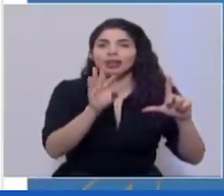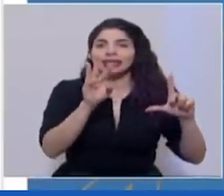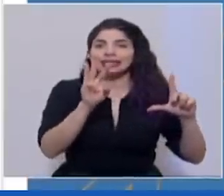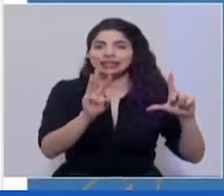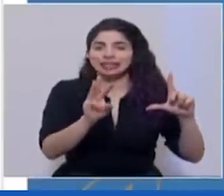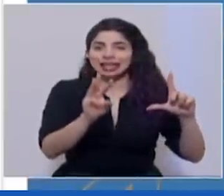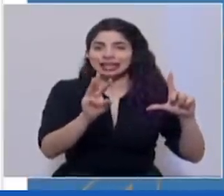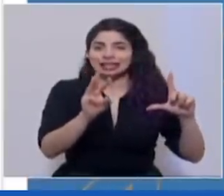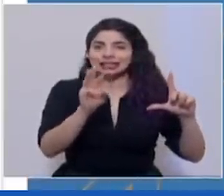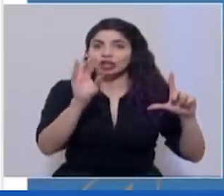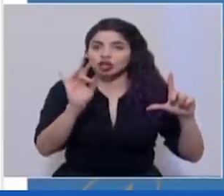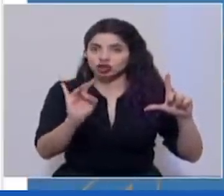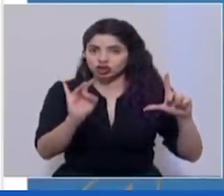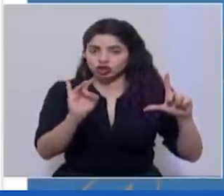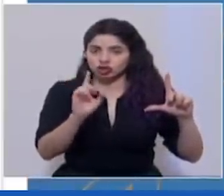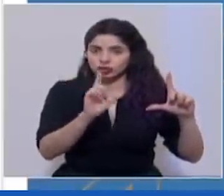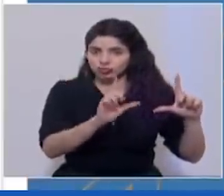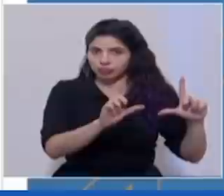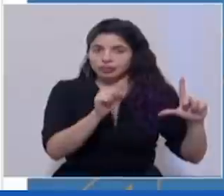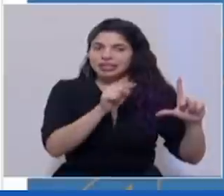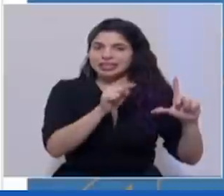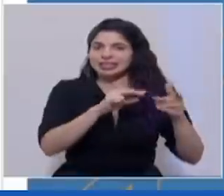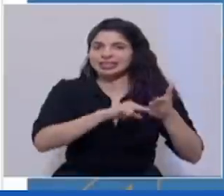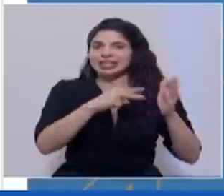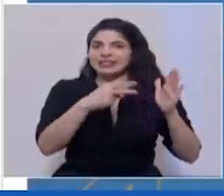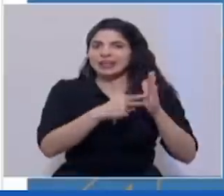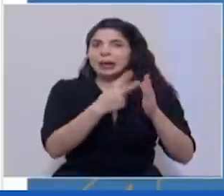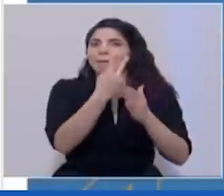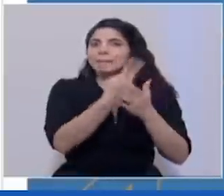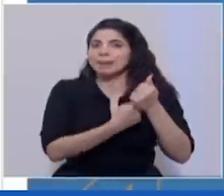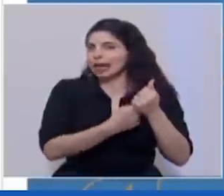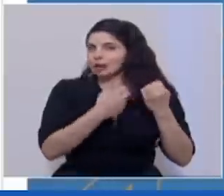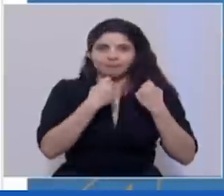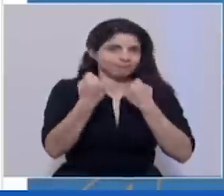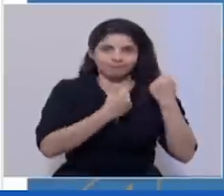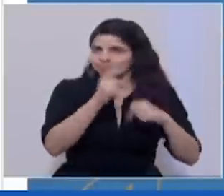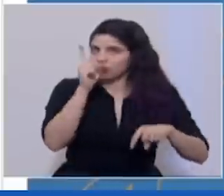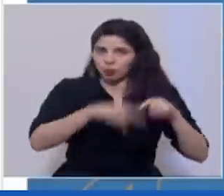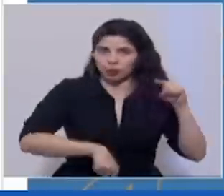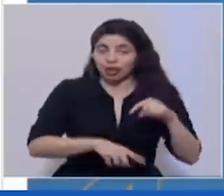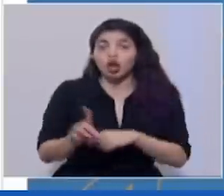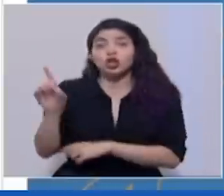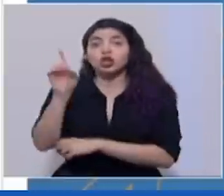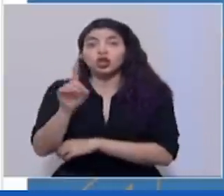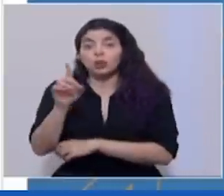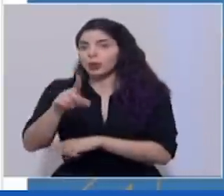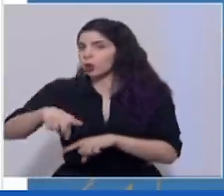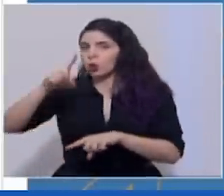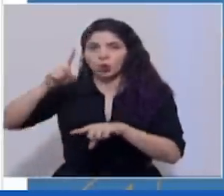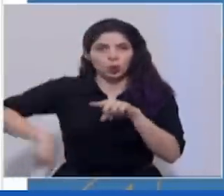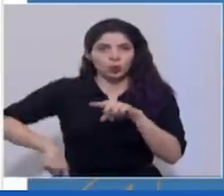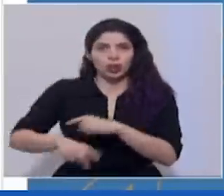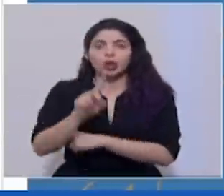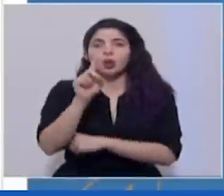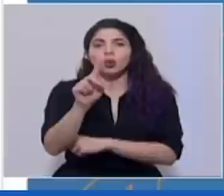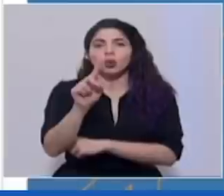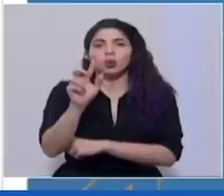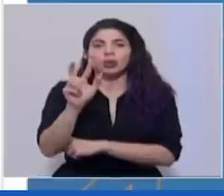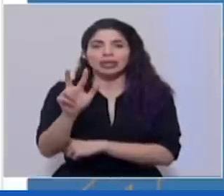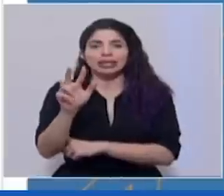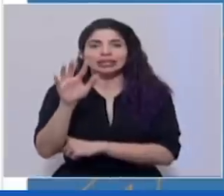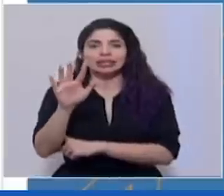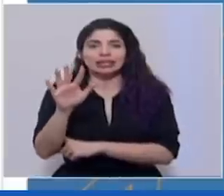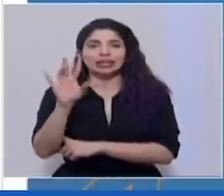seis y ocho, que son las placas par, y los domingos no circulan las placas uno, tres,